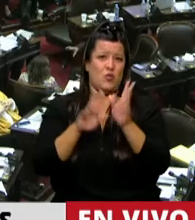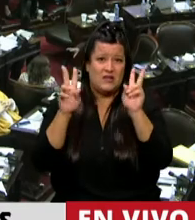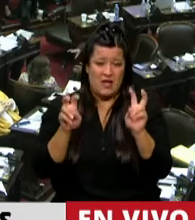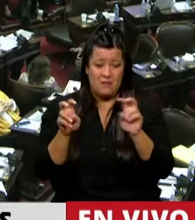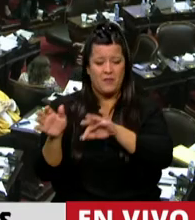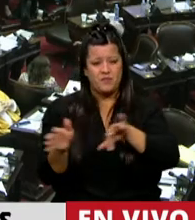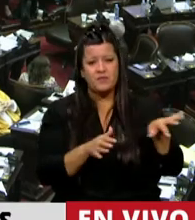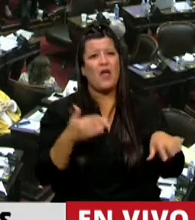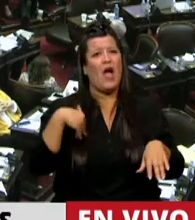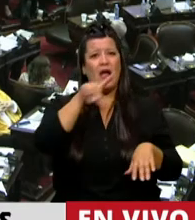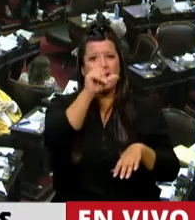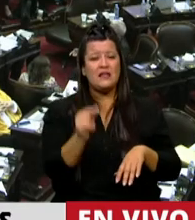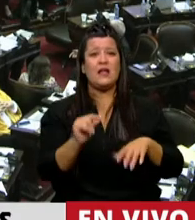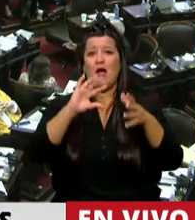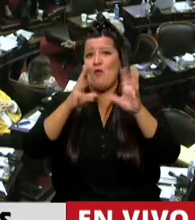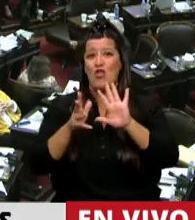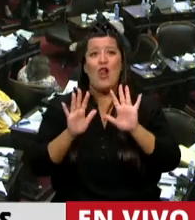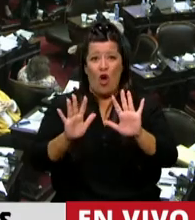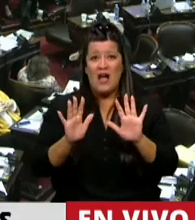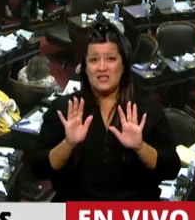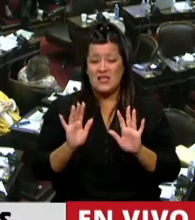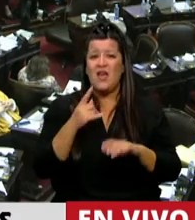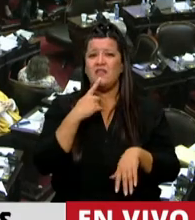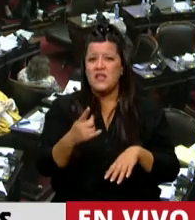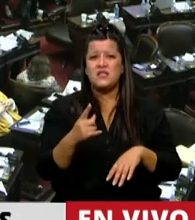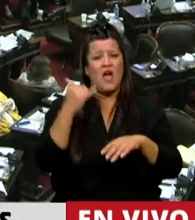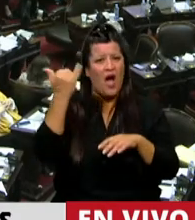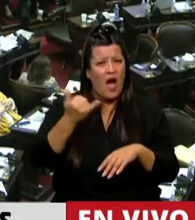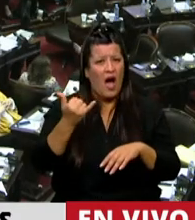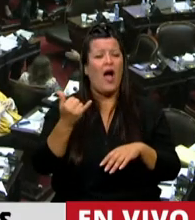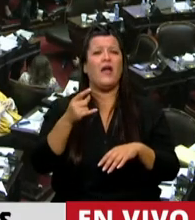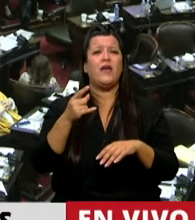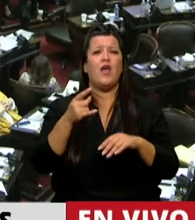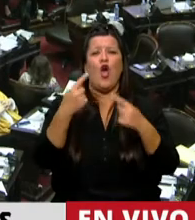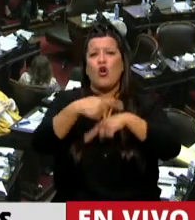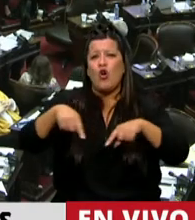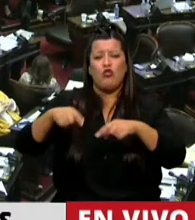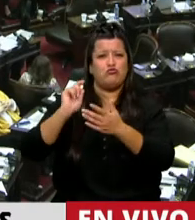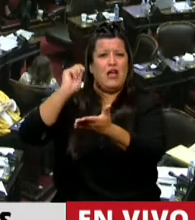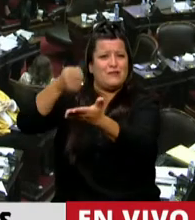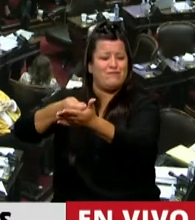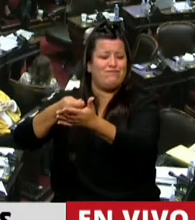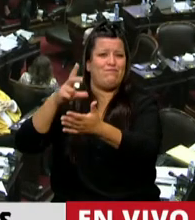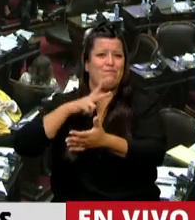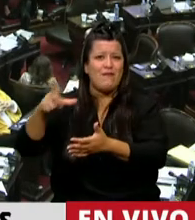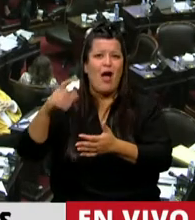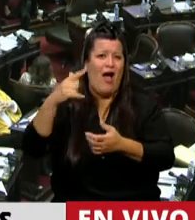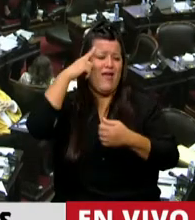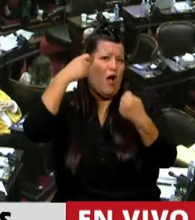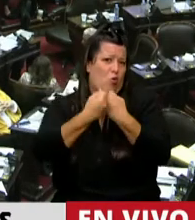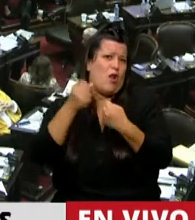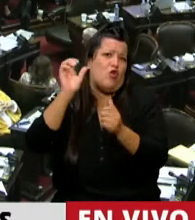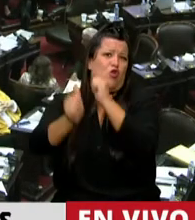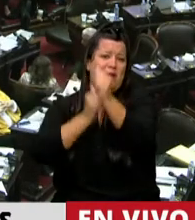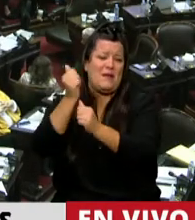Argentina, decía, no es ajeno a este modelo, que tiene concesiones al capital privado mediante acuerdos con grandes empresas,